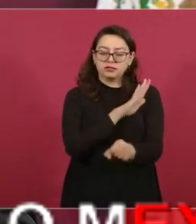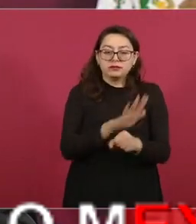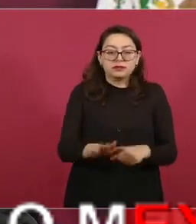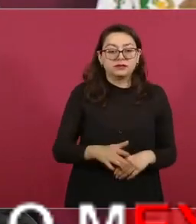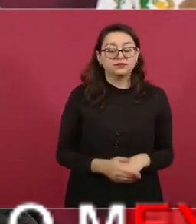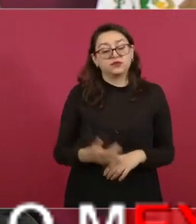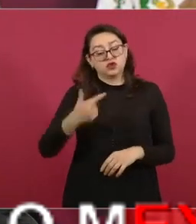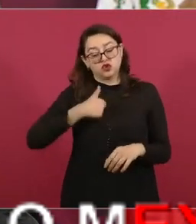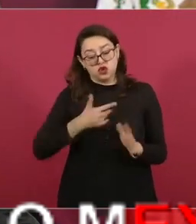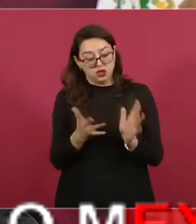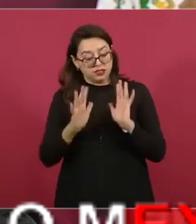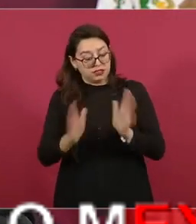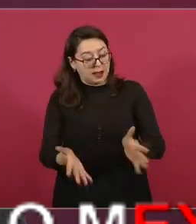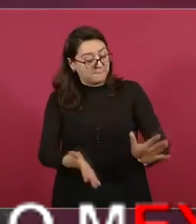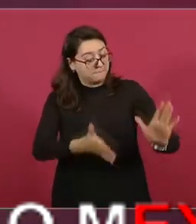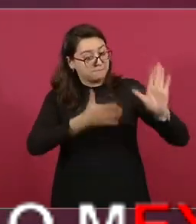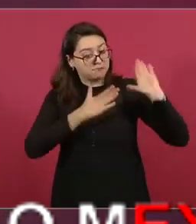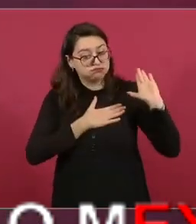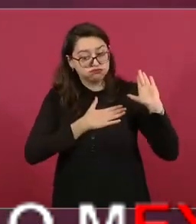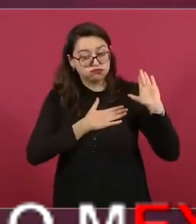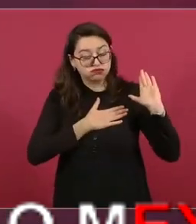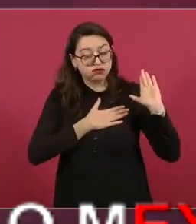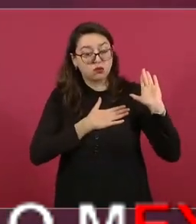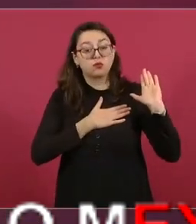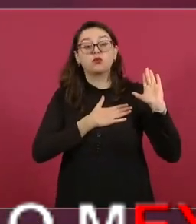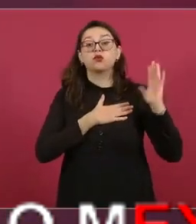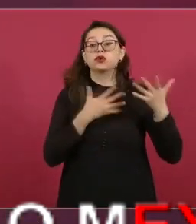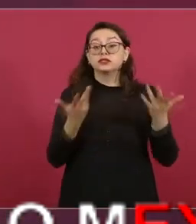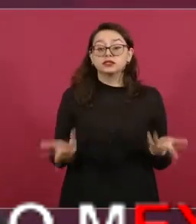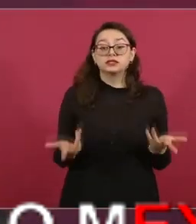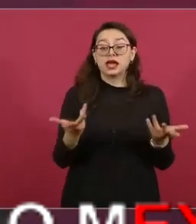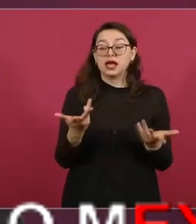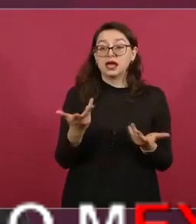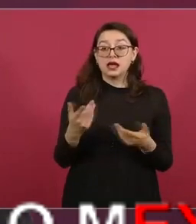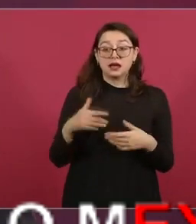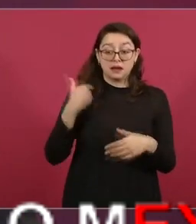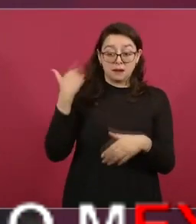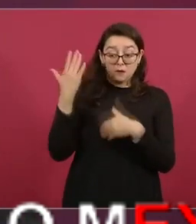funcionando el mejor sistema de salud pública del mundo